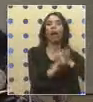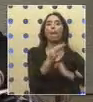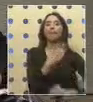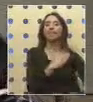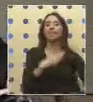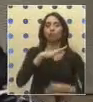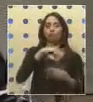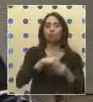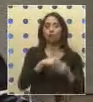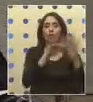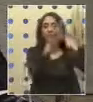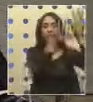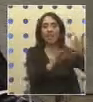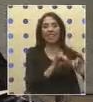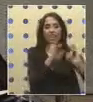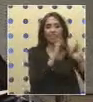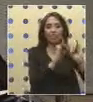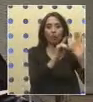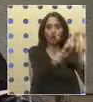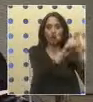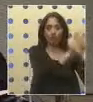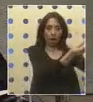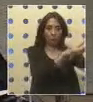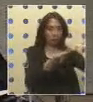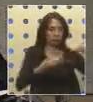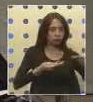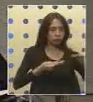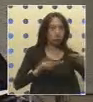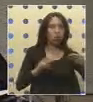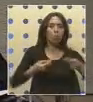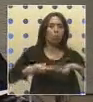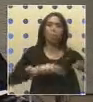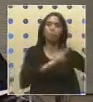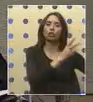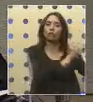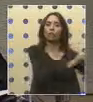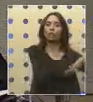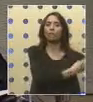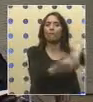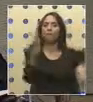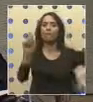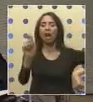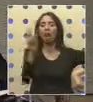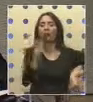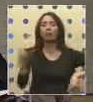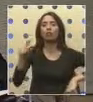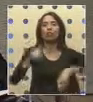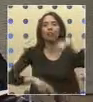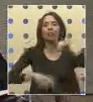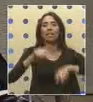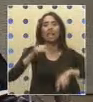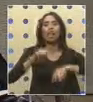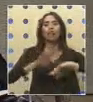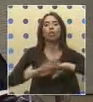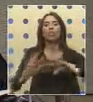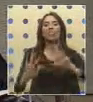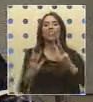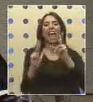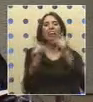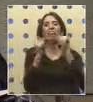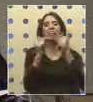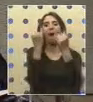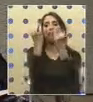informe jurídico elaborado por esa repartición respecto a la solicitud de autorización de venta directa a los locatarios de los terrenos de las Termas del Flaco adquiridos